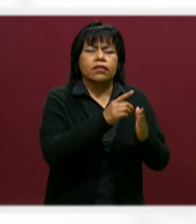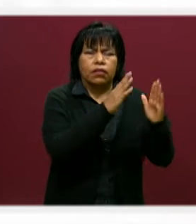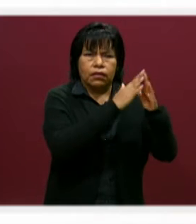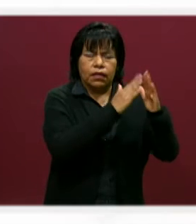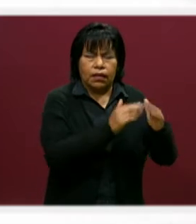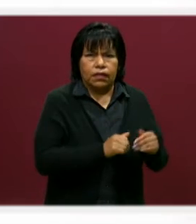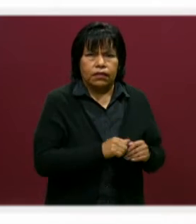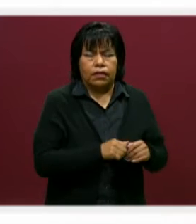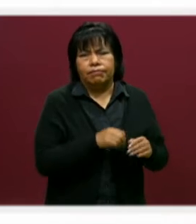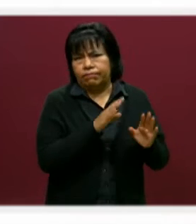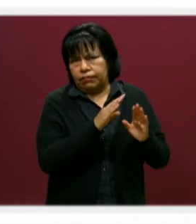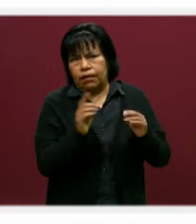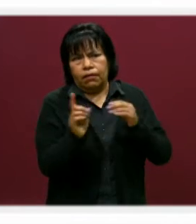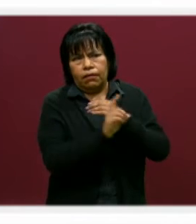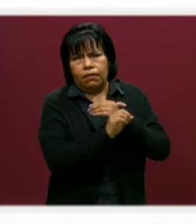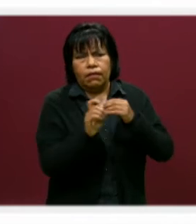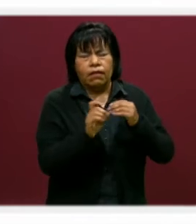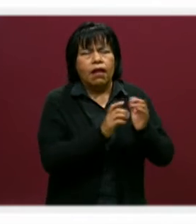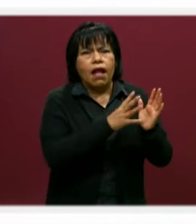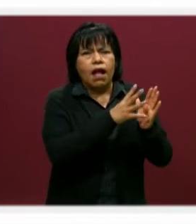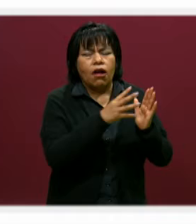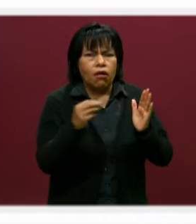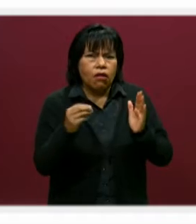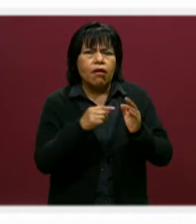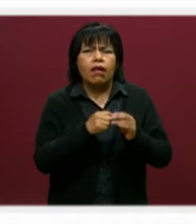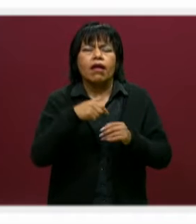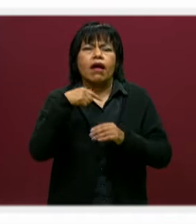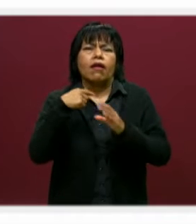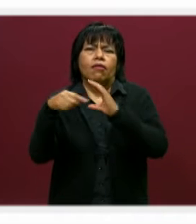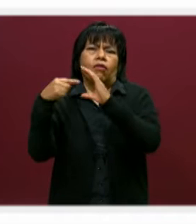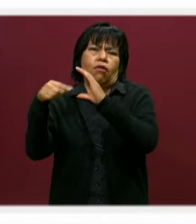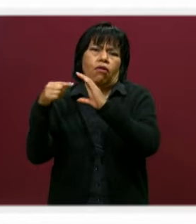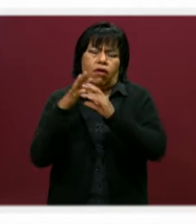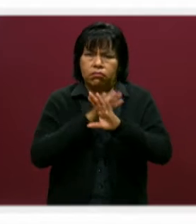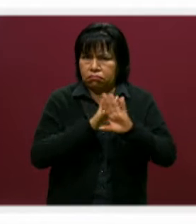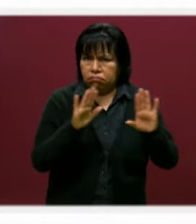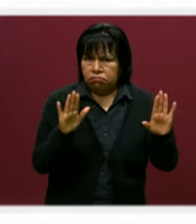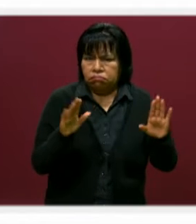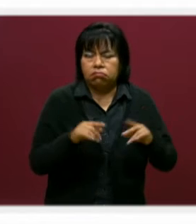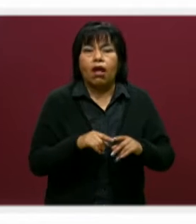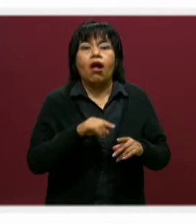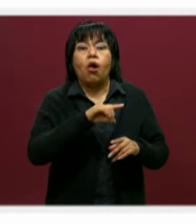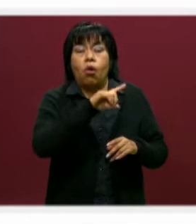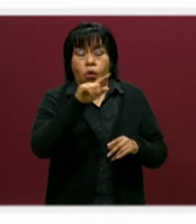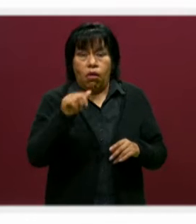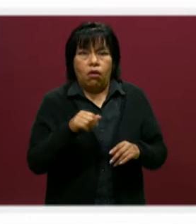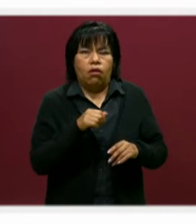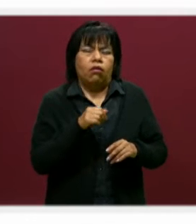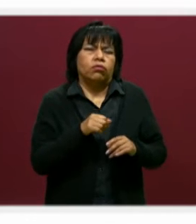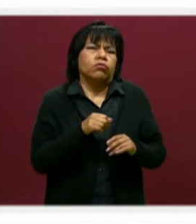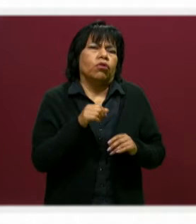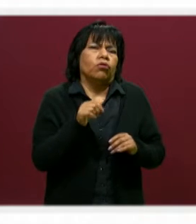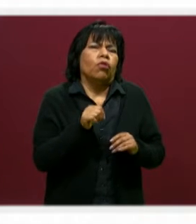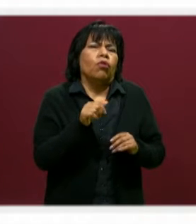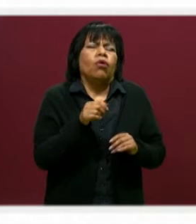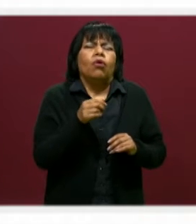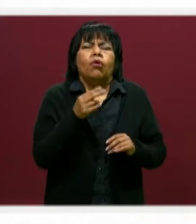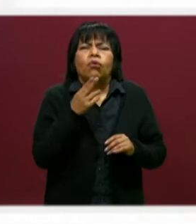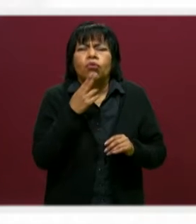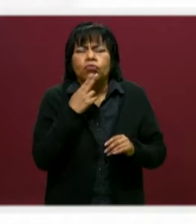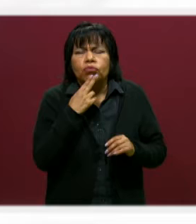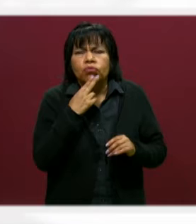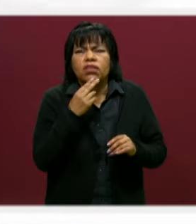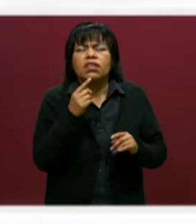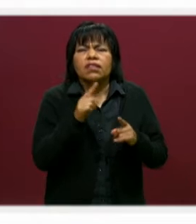lo escaneamos, lo mandamos y nos van a enviar vía correo electrónico. Lo que es nuestro usuario y contraseña. Exacto.